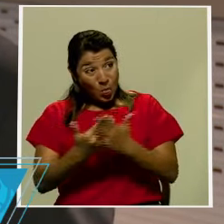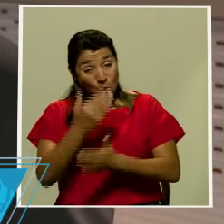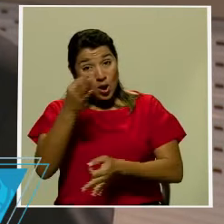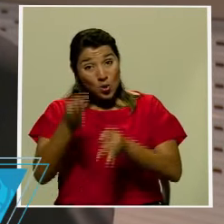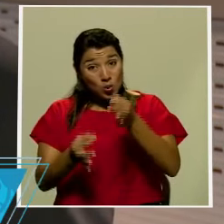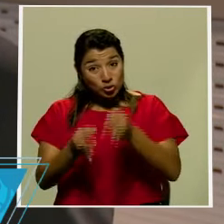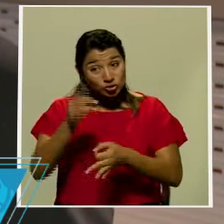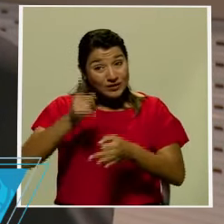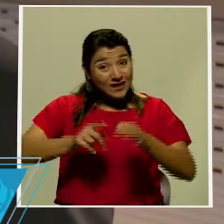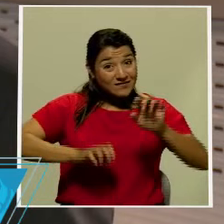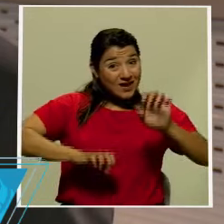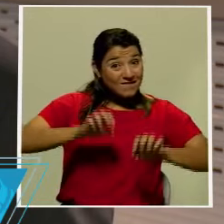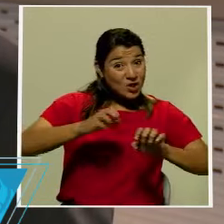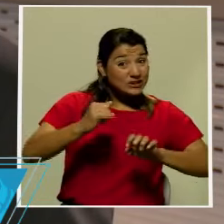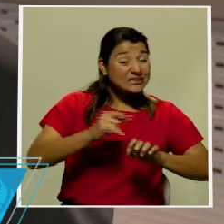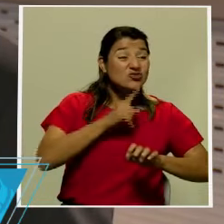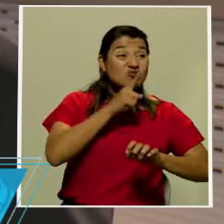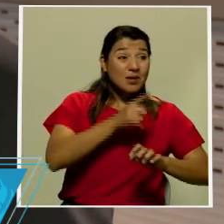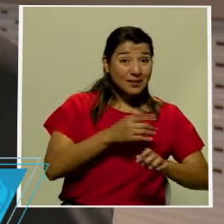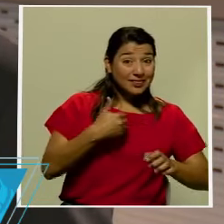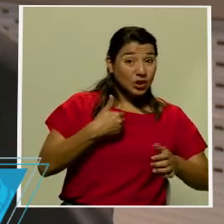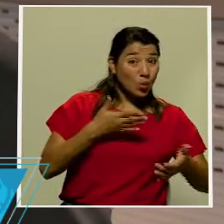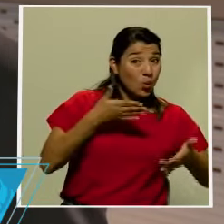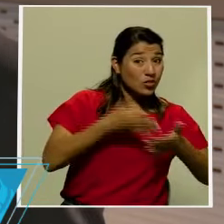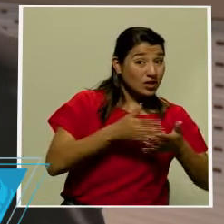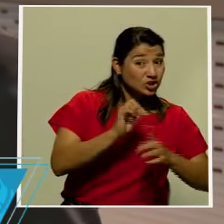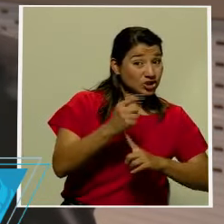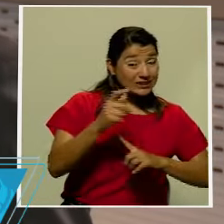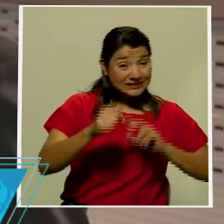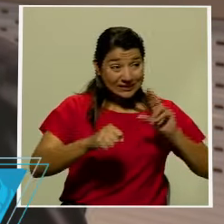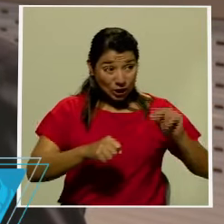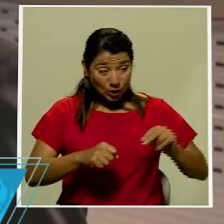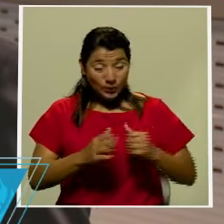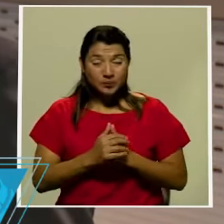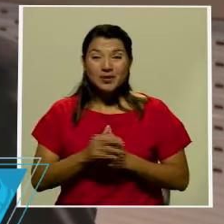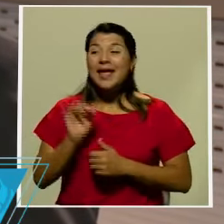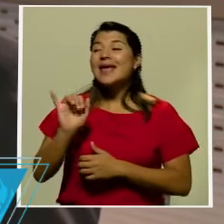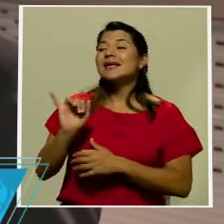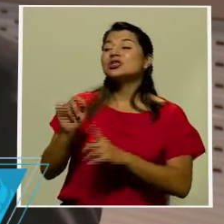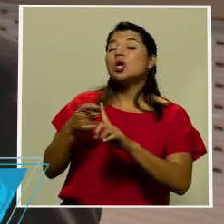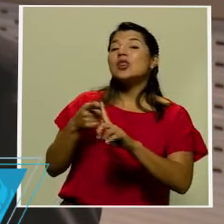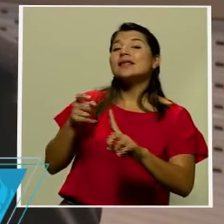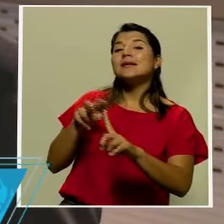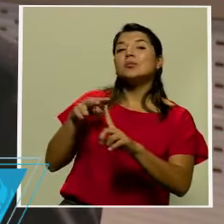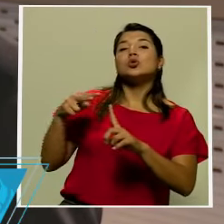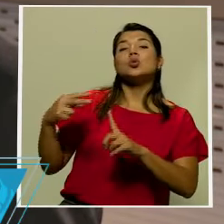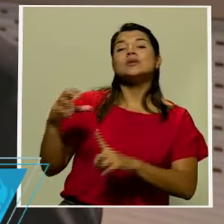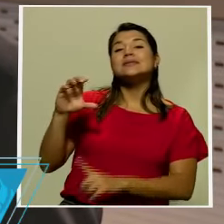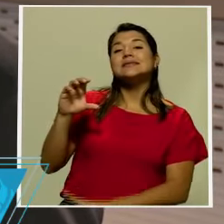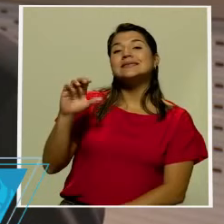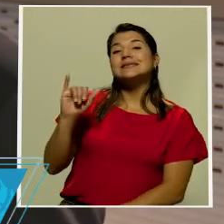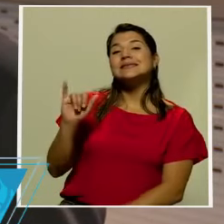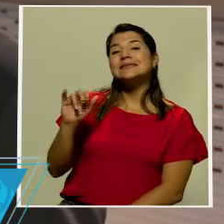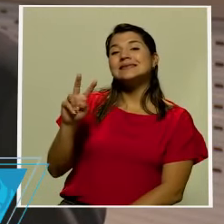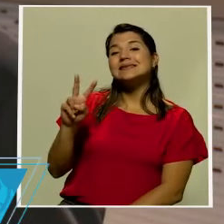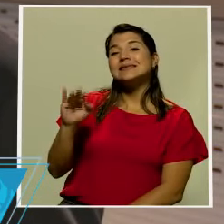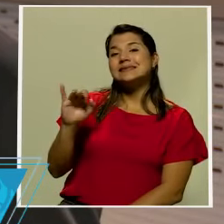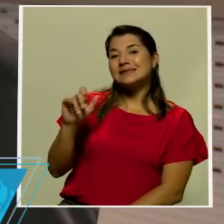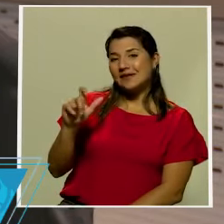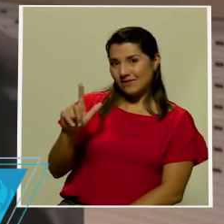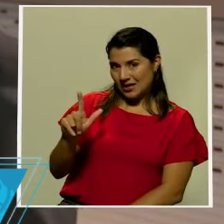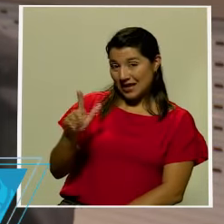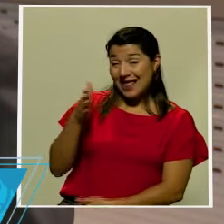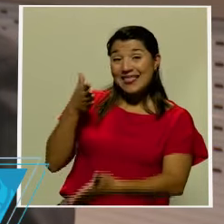si existe o no ese daño social que se pudo haber provocado esto es para efectos civiles el daño social ocurre